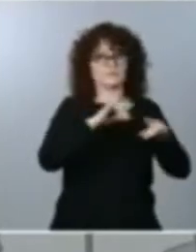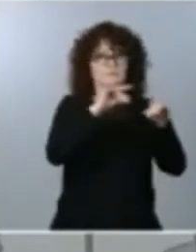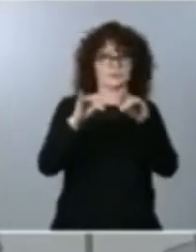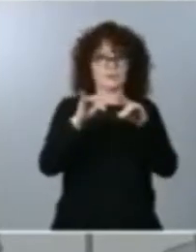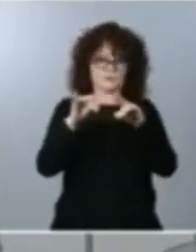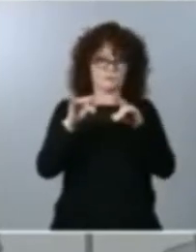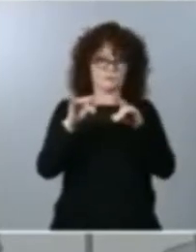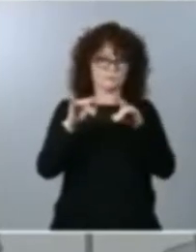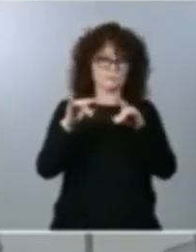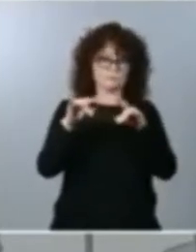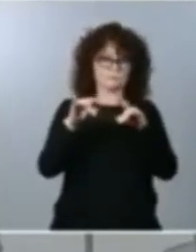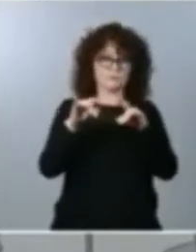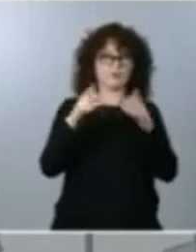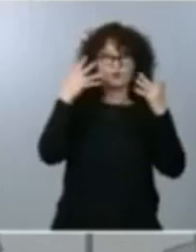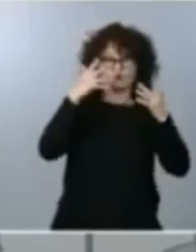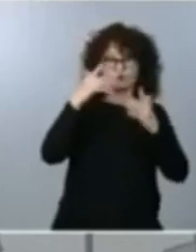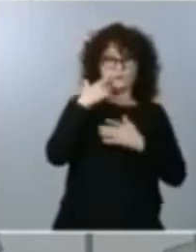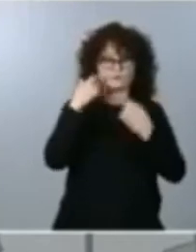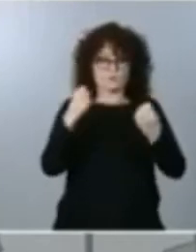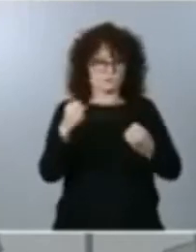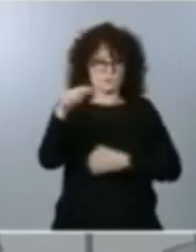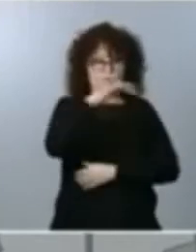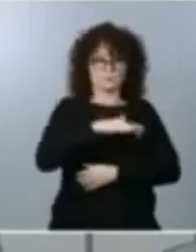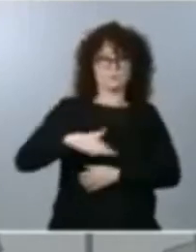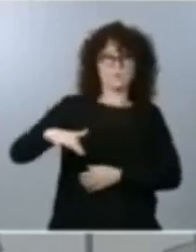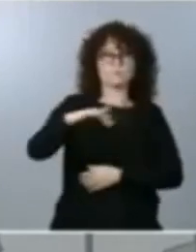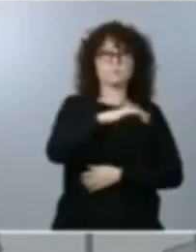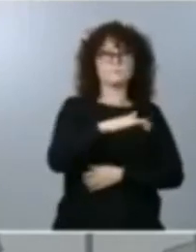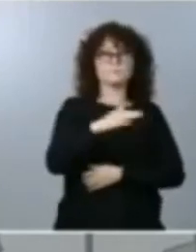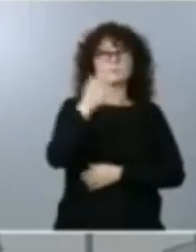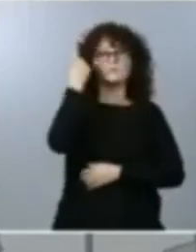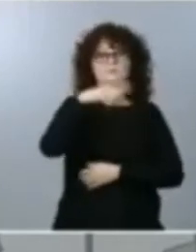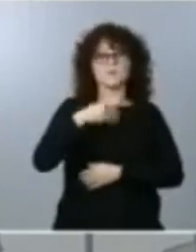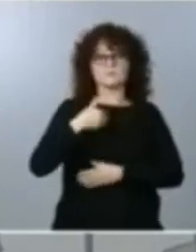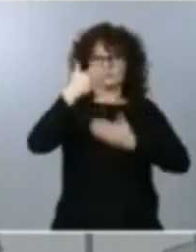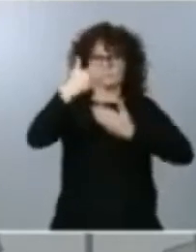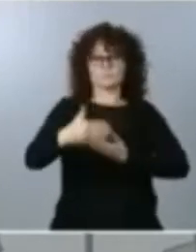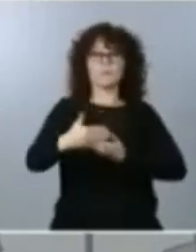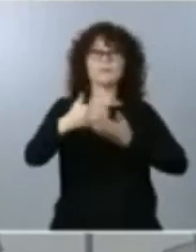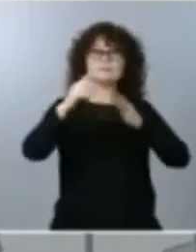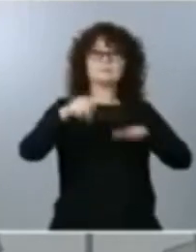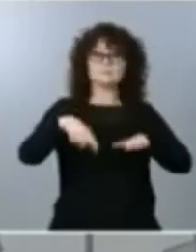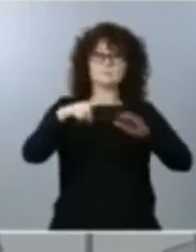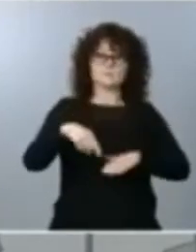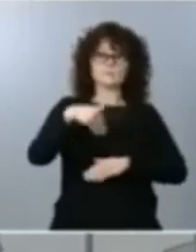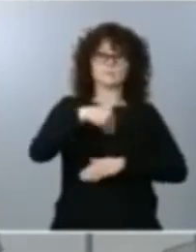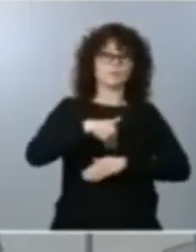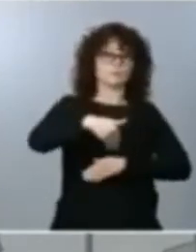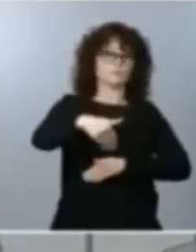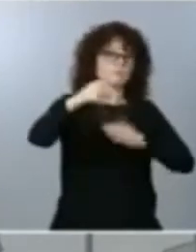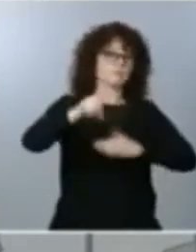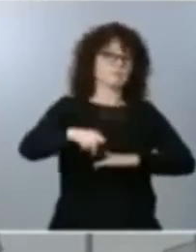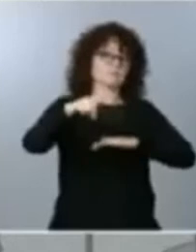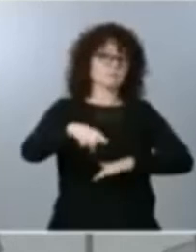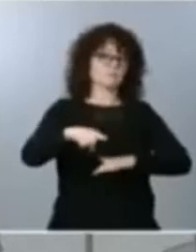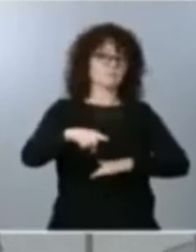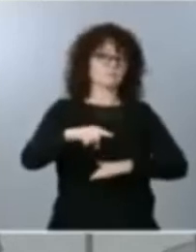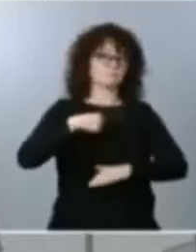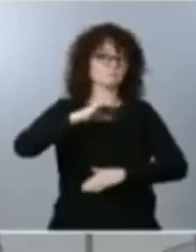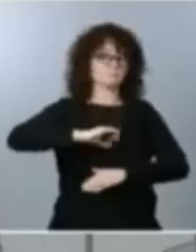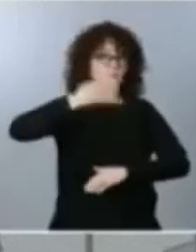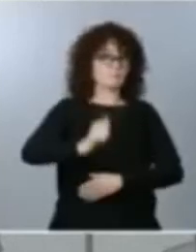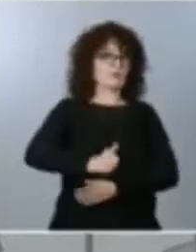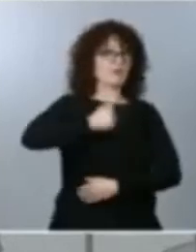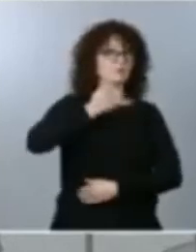Tenemos un horizonte temporal, como saben ustedes, de seis meses y este no es un horizonte casual, es el plazo que los expertos, los científicos, los